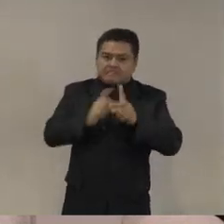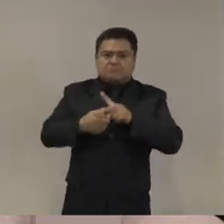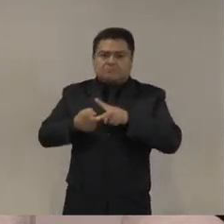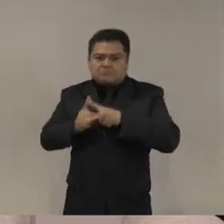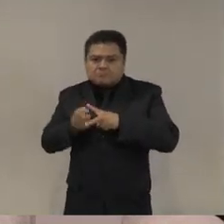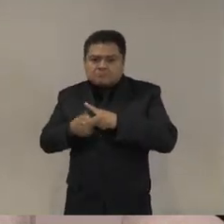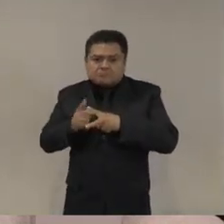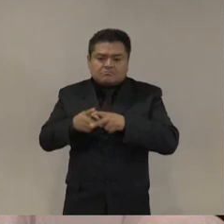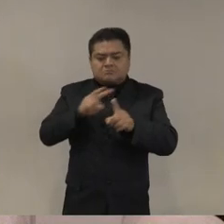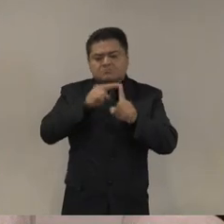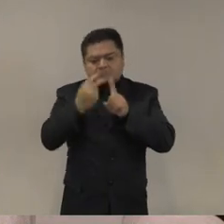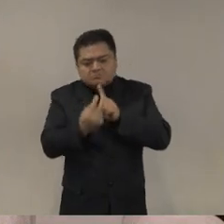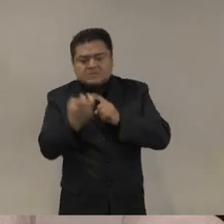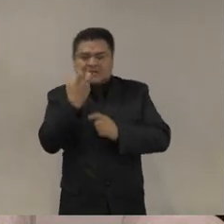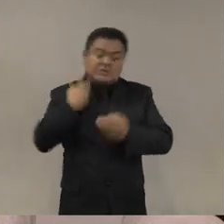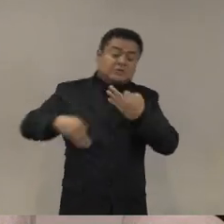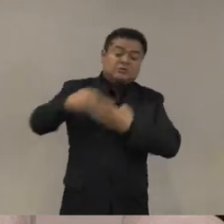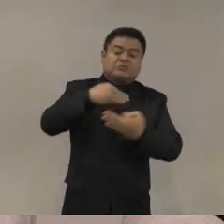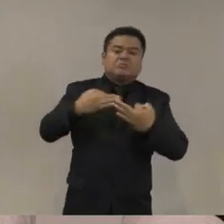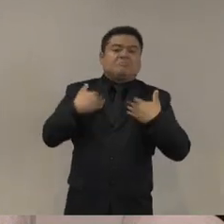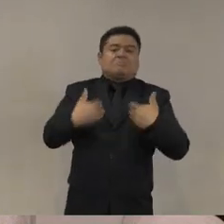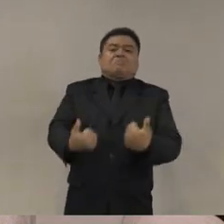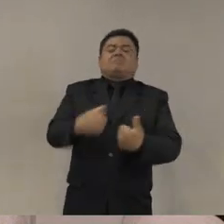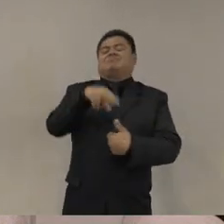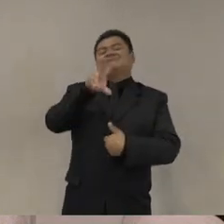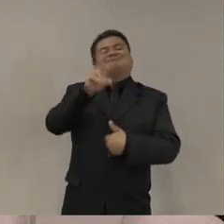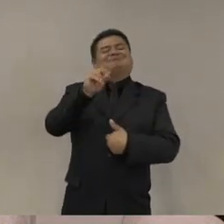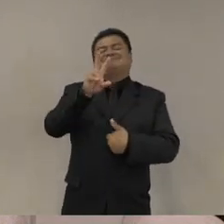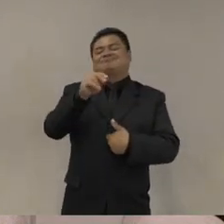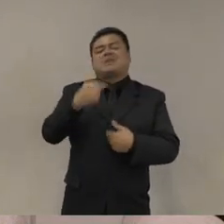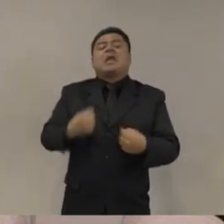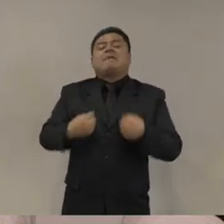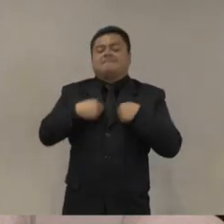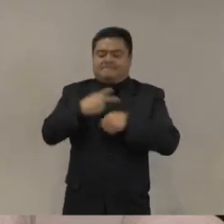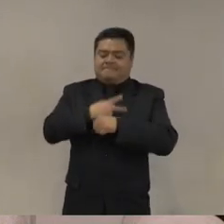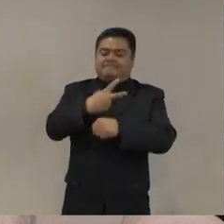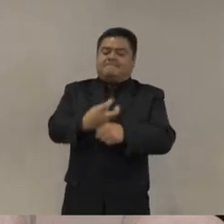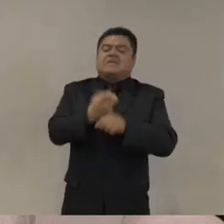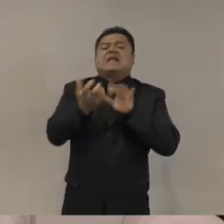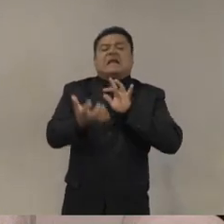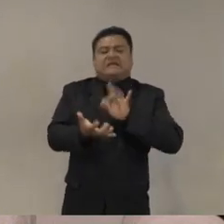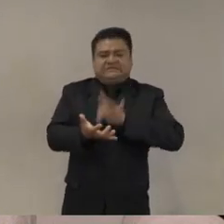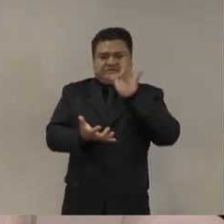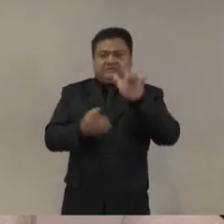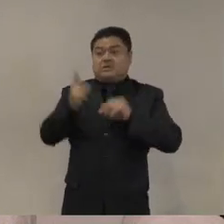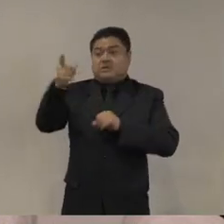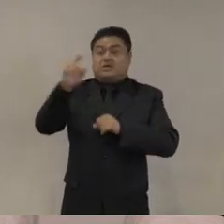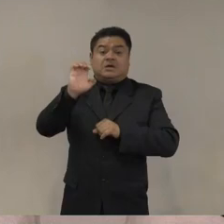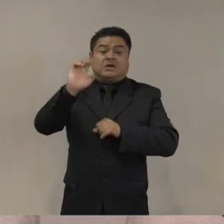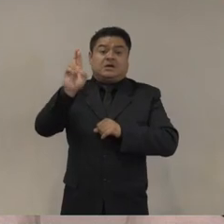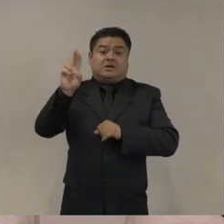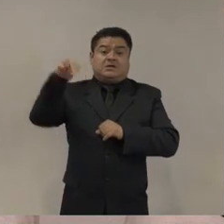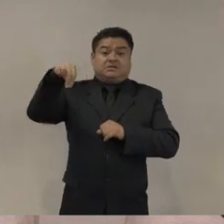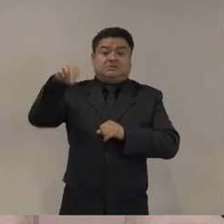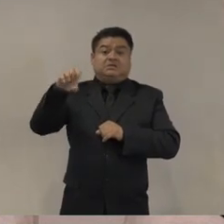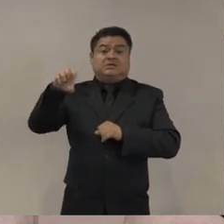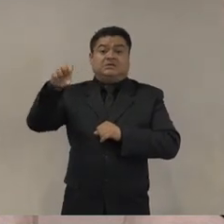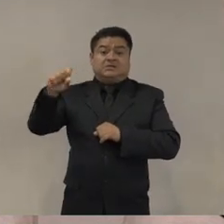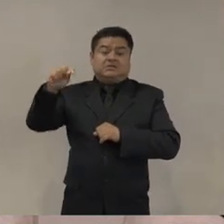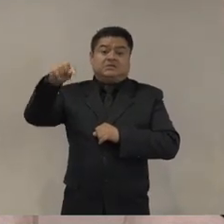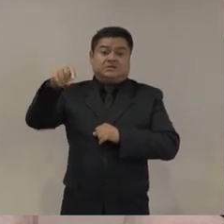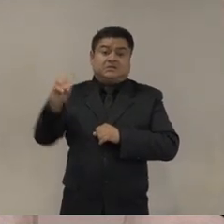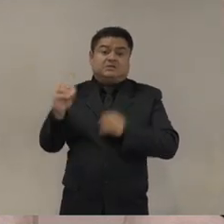perspectiva que corresponde. Por eso agradezco profundamente a Ernesto que me haya invitado a esto y por supuesto a todas las instituciones que convocan.